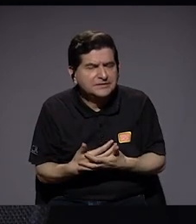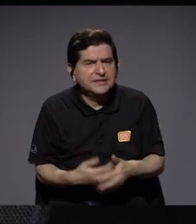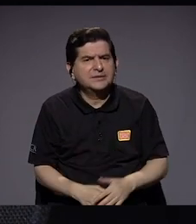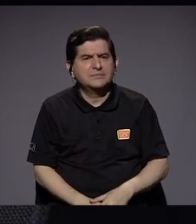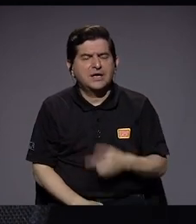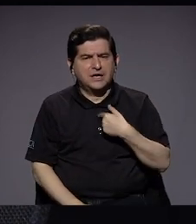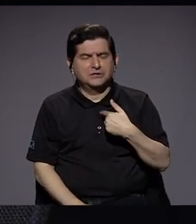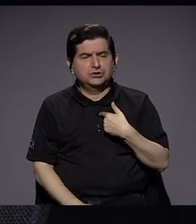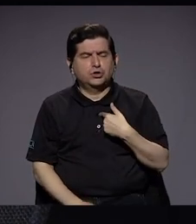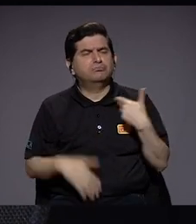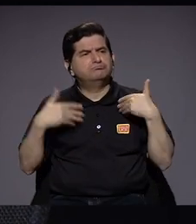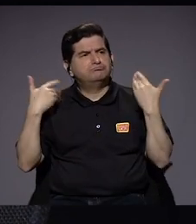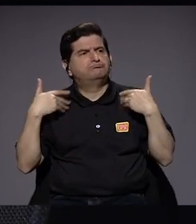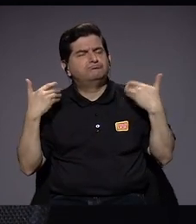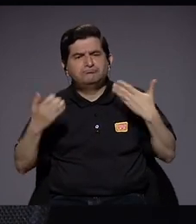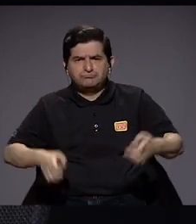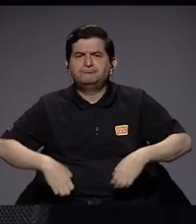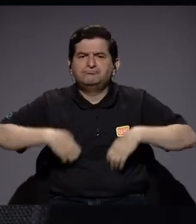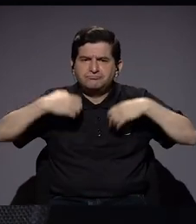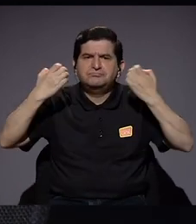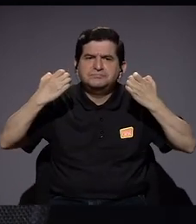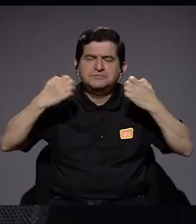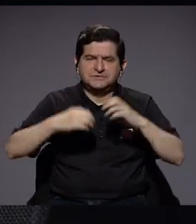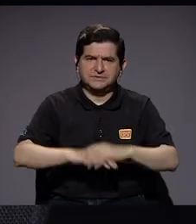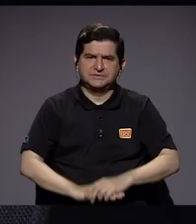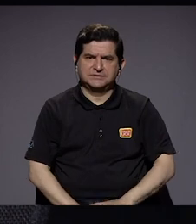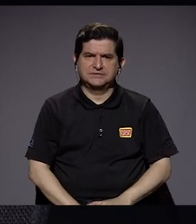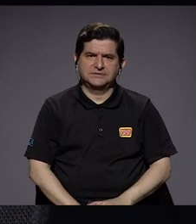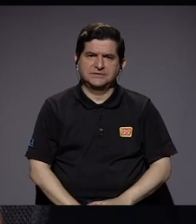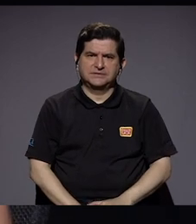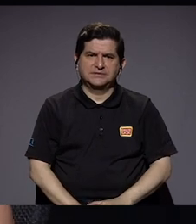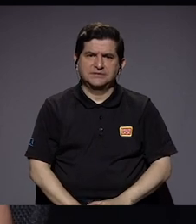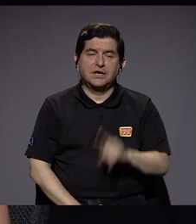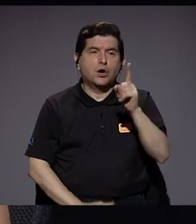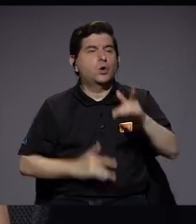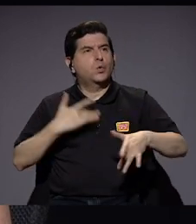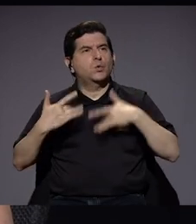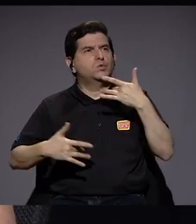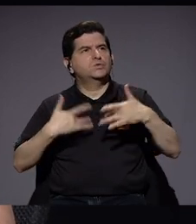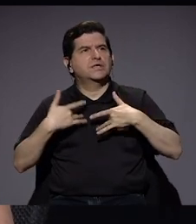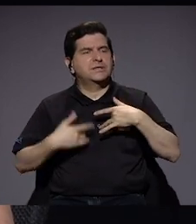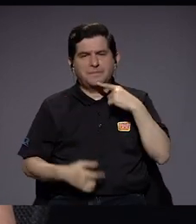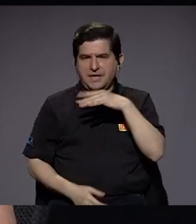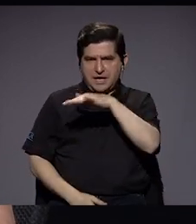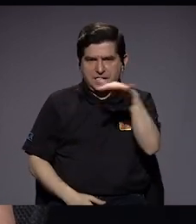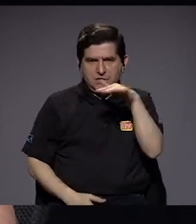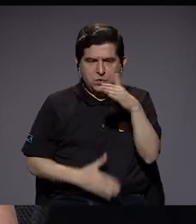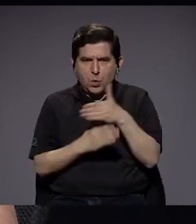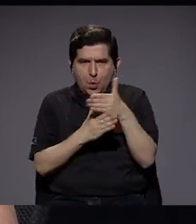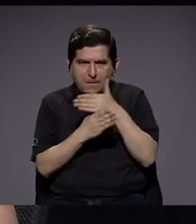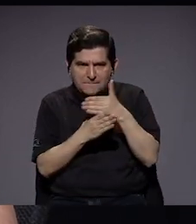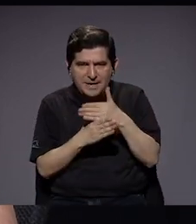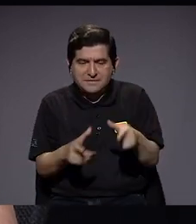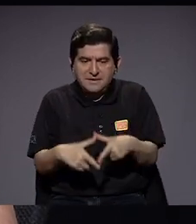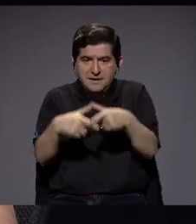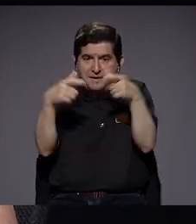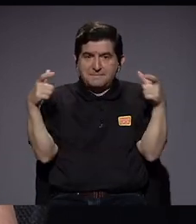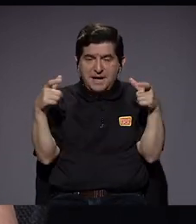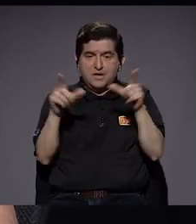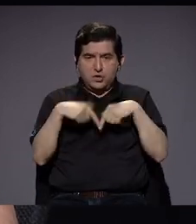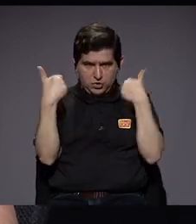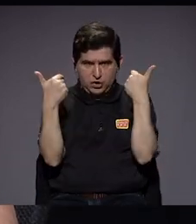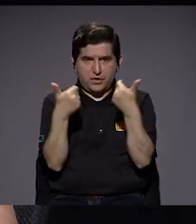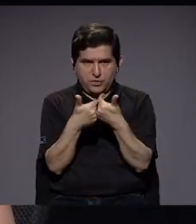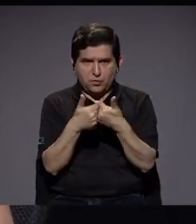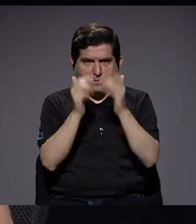celebro que existía un sentimiento de realidad compartida por parte de la mayoría de las bancadas